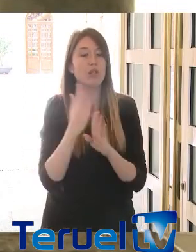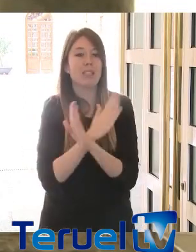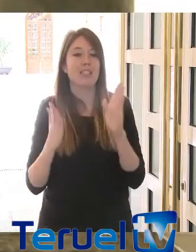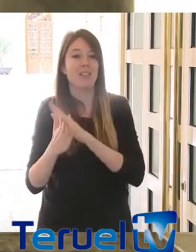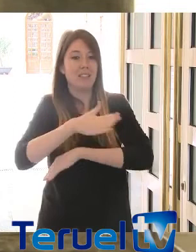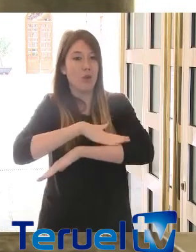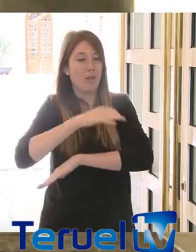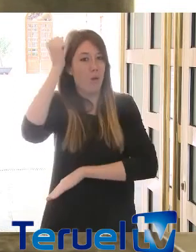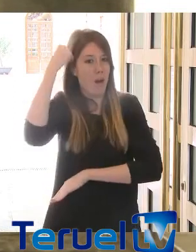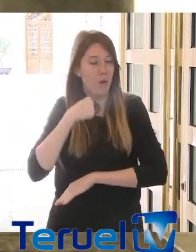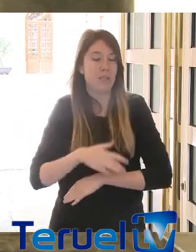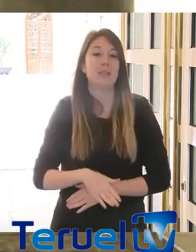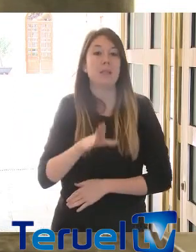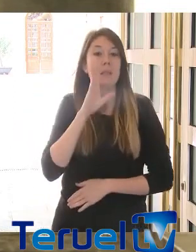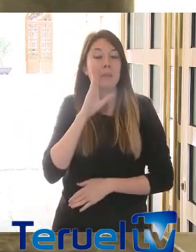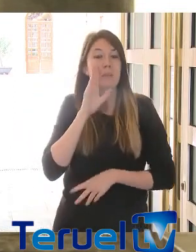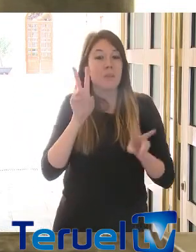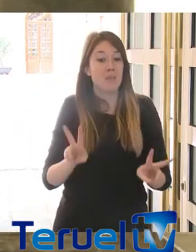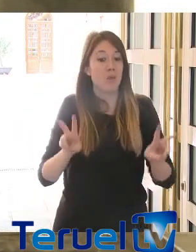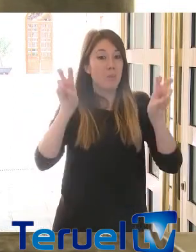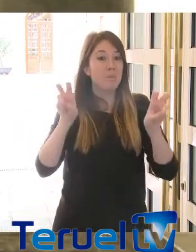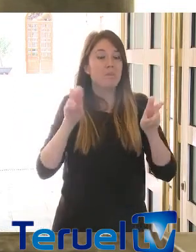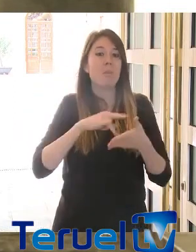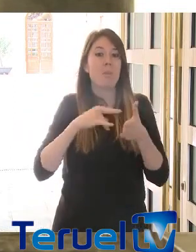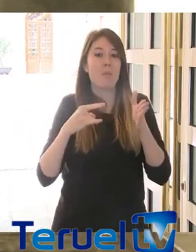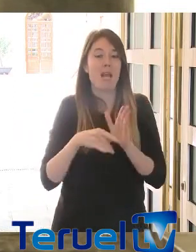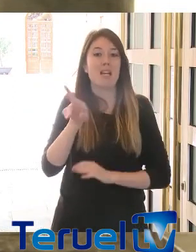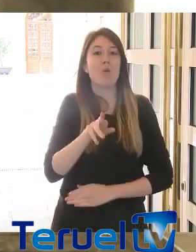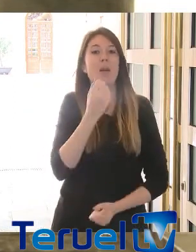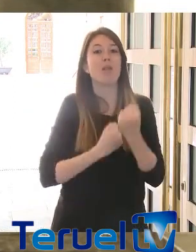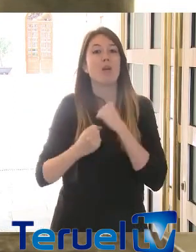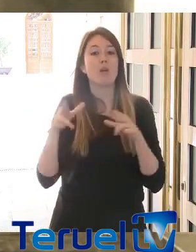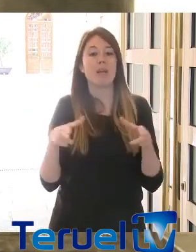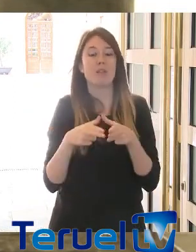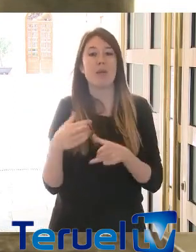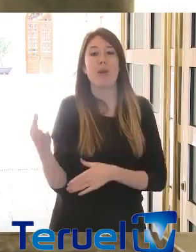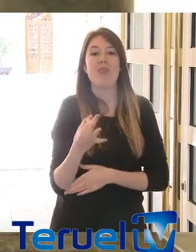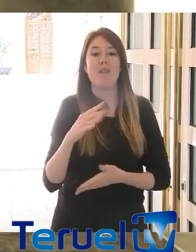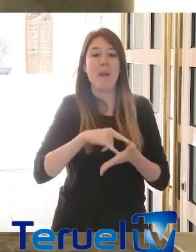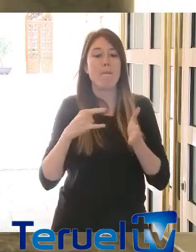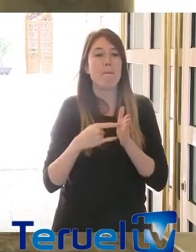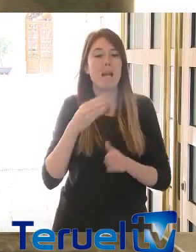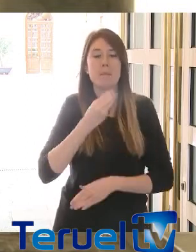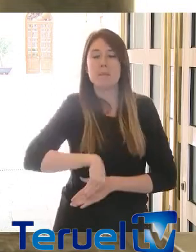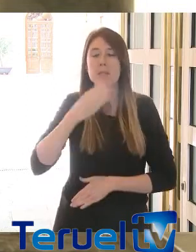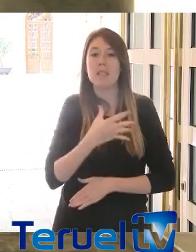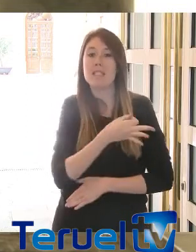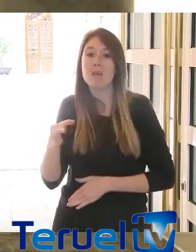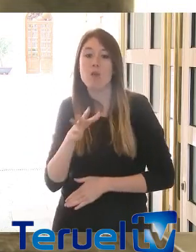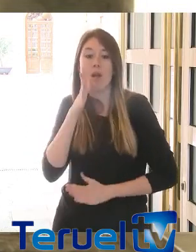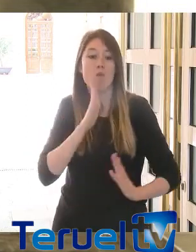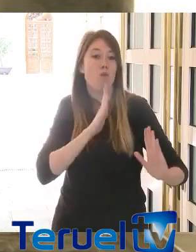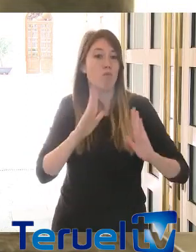Desde nuestro punto de vista, este plan aragonés de recuperación económica y social tiene que ser un plan excepcional, porque excepcional es el momento que